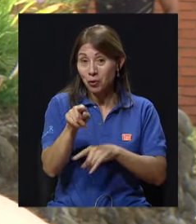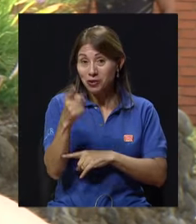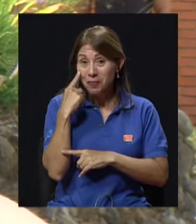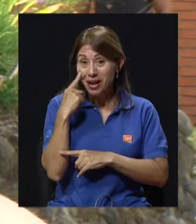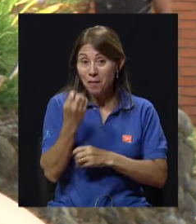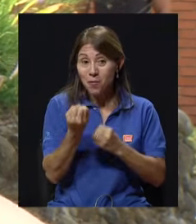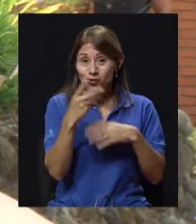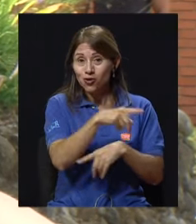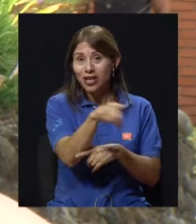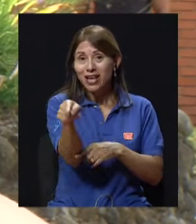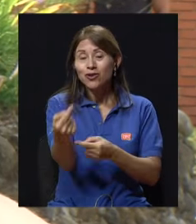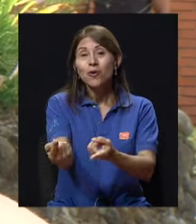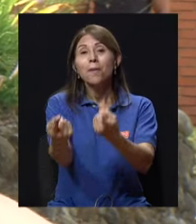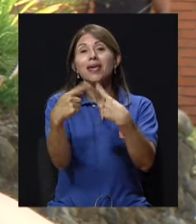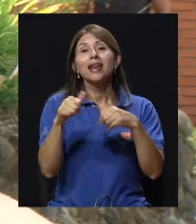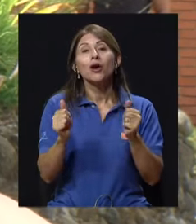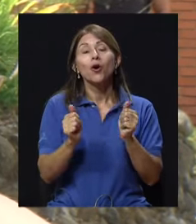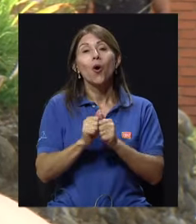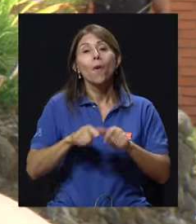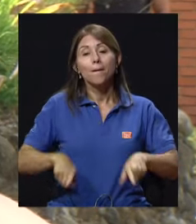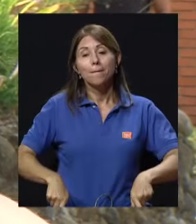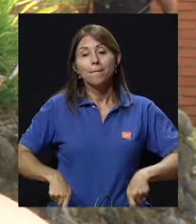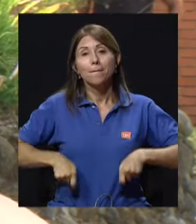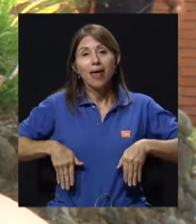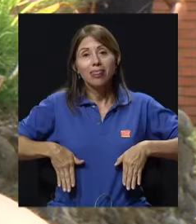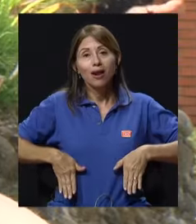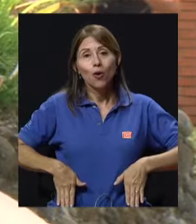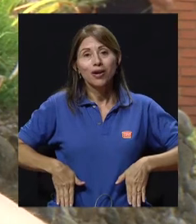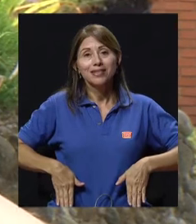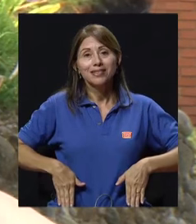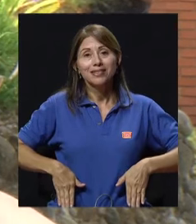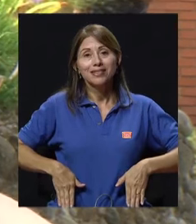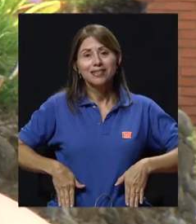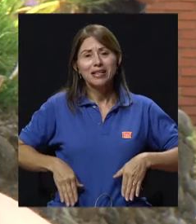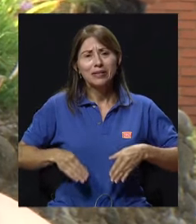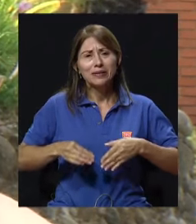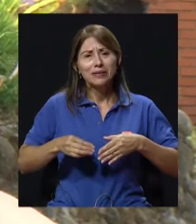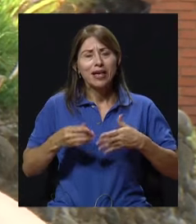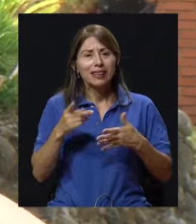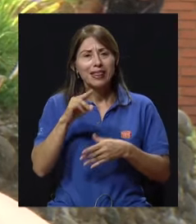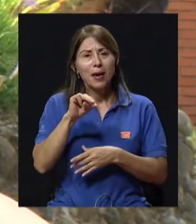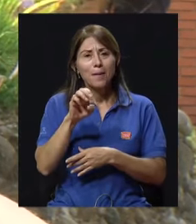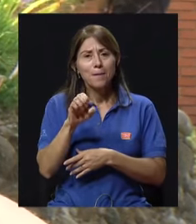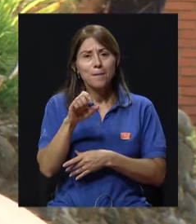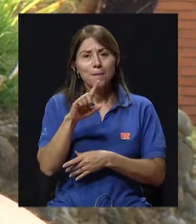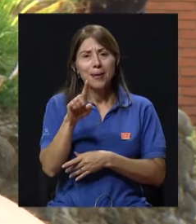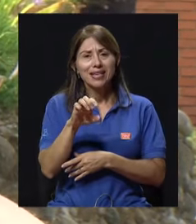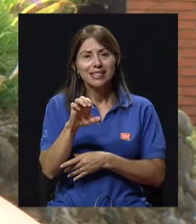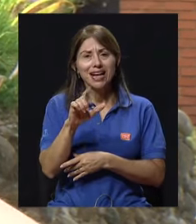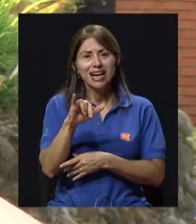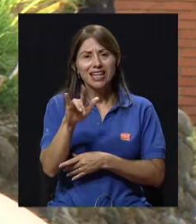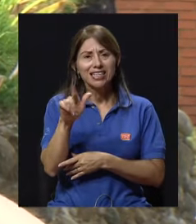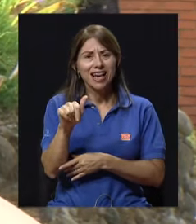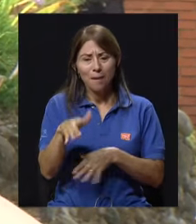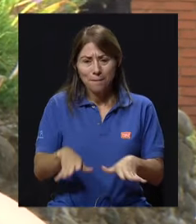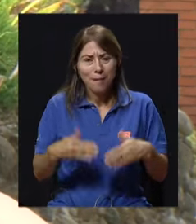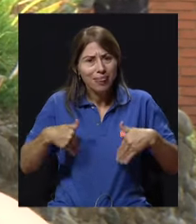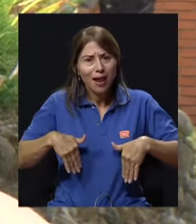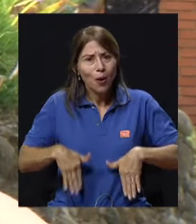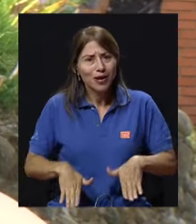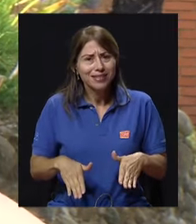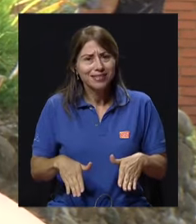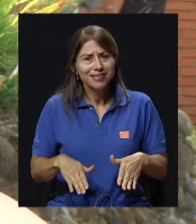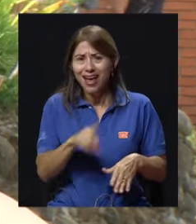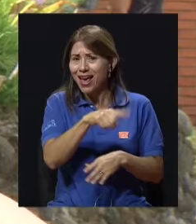actividad física con pantalones de mezclilla, ¿verdad? Y no hay manera de que se pongan un buzo. O las señoras, hay